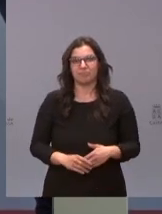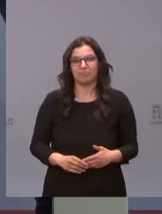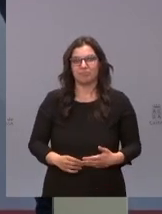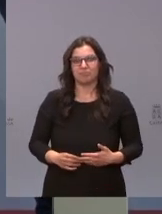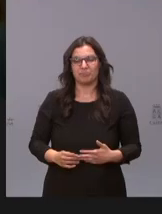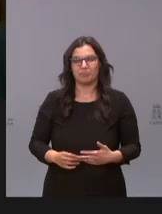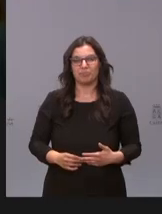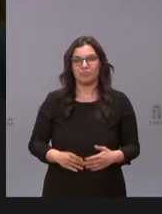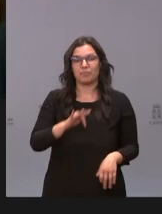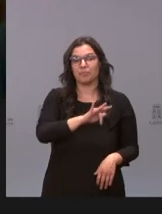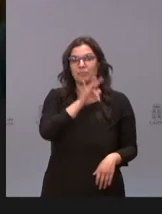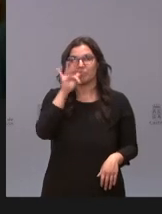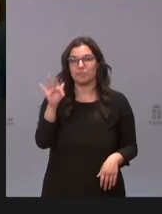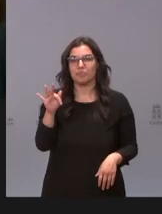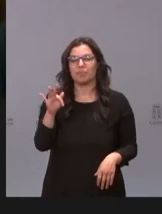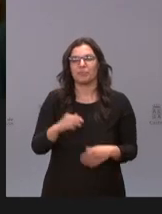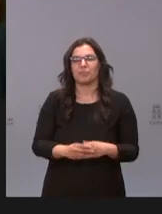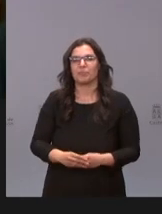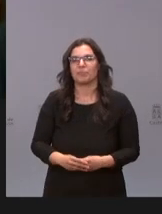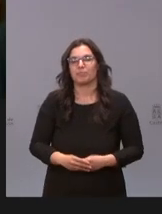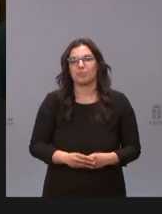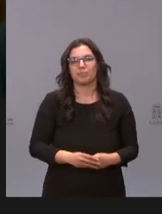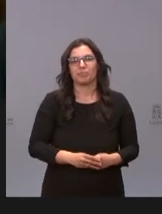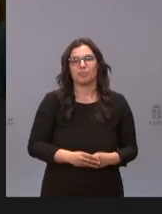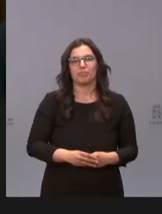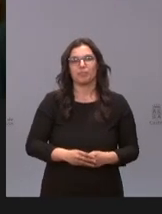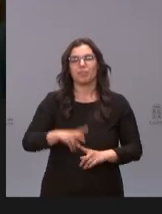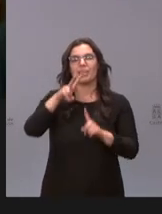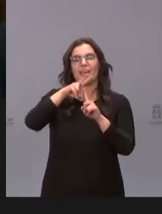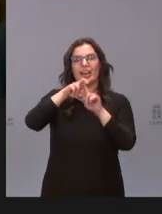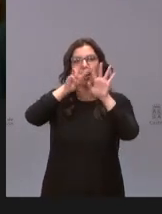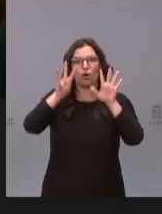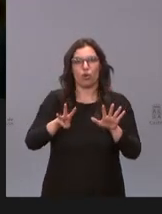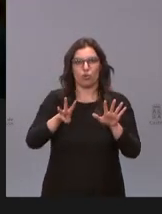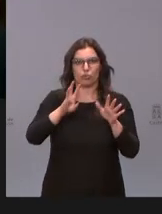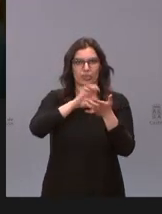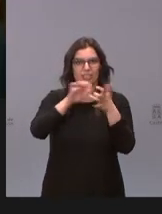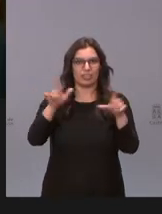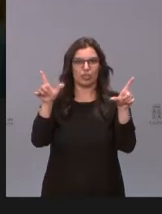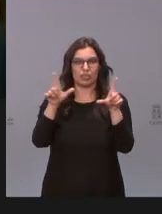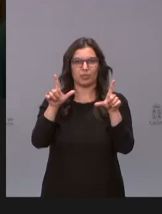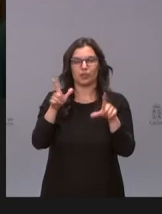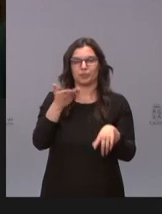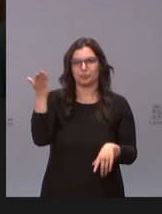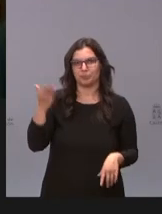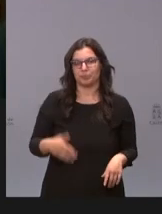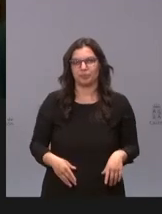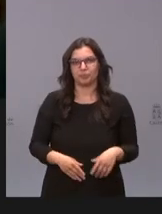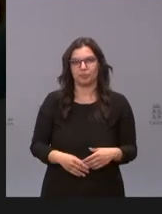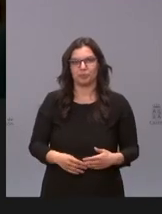A continuación Paco Gómez de la 8 de Castilla y León Televisión adelante Paco